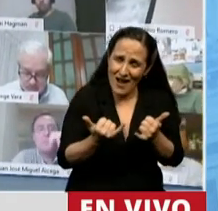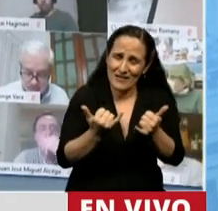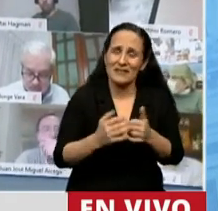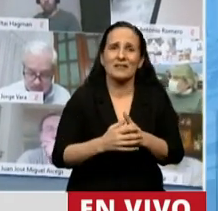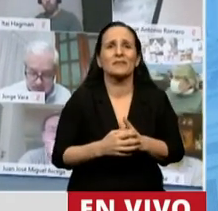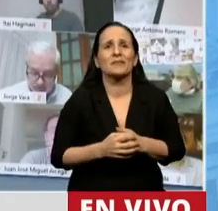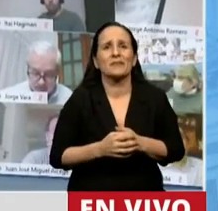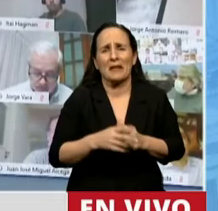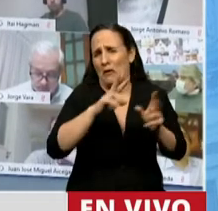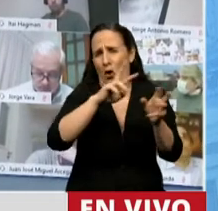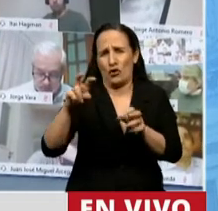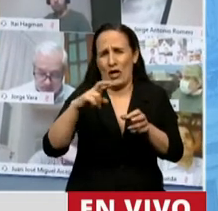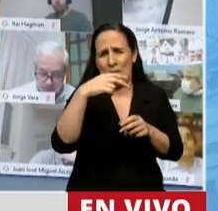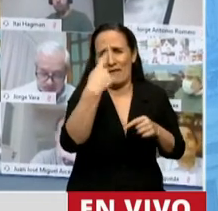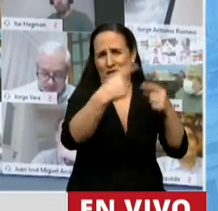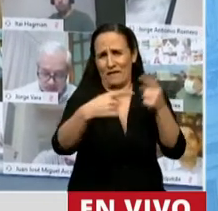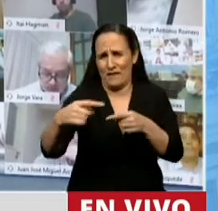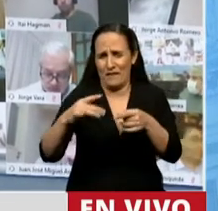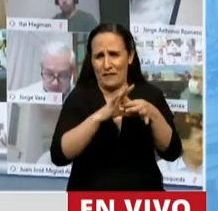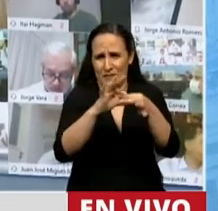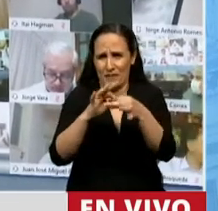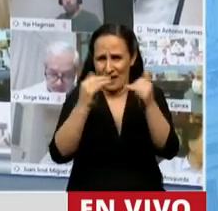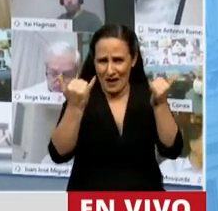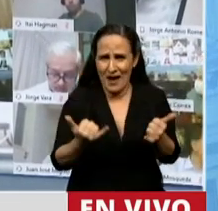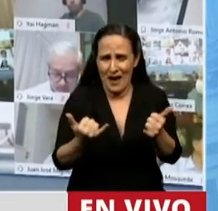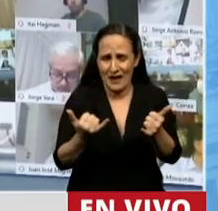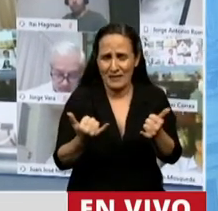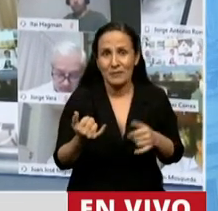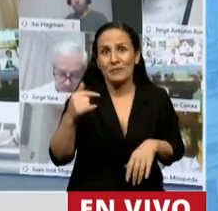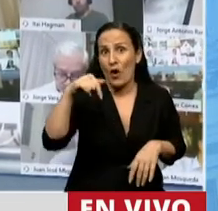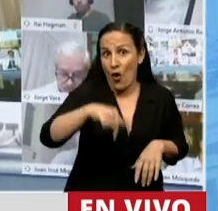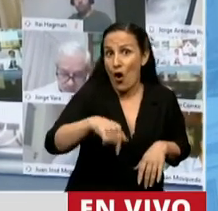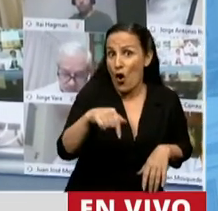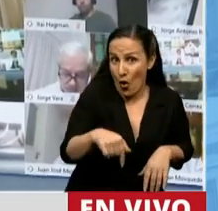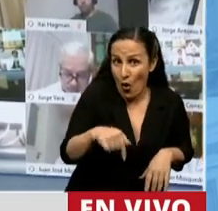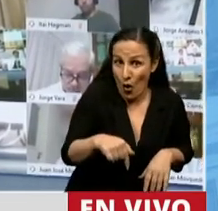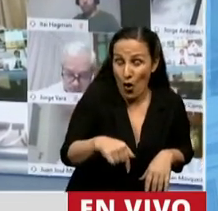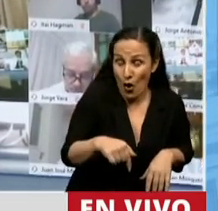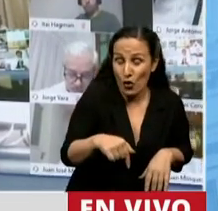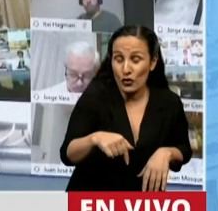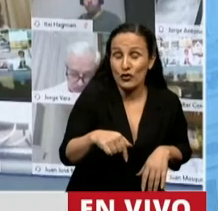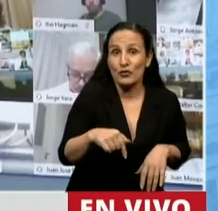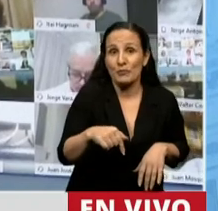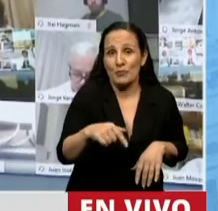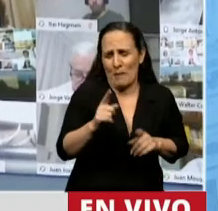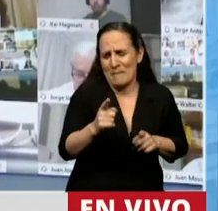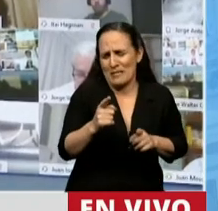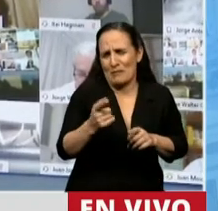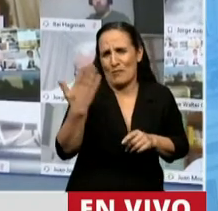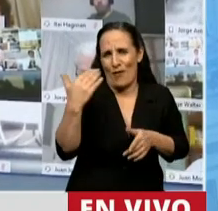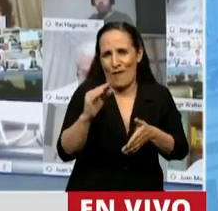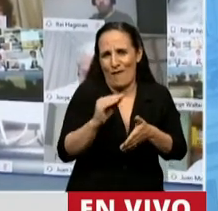integralidad. Hoy, por supuesto, y me sumo a lo que han dicho muchos